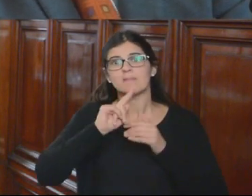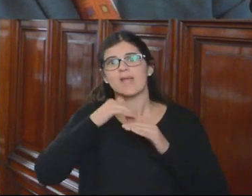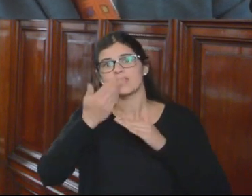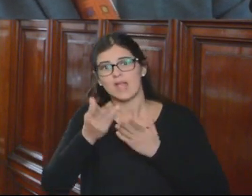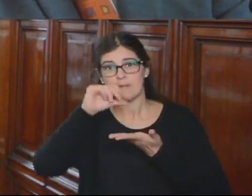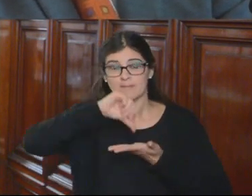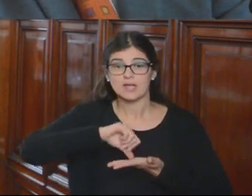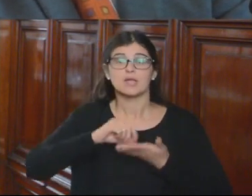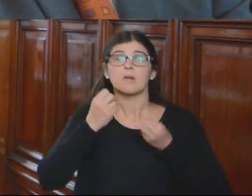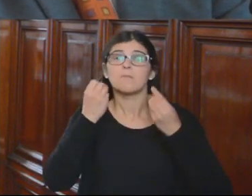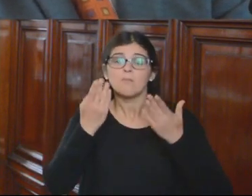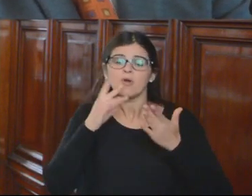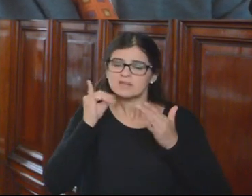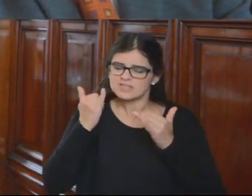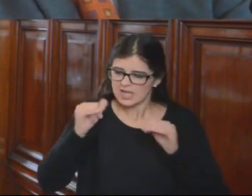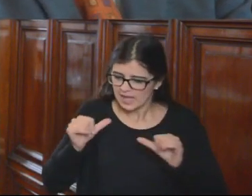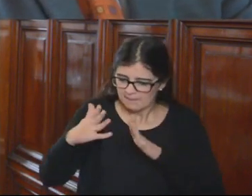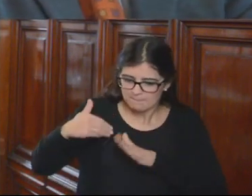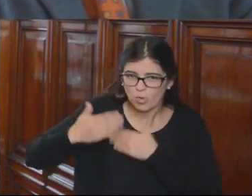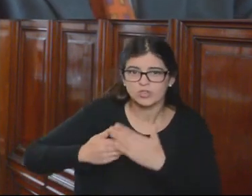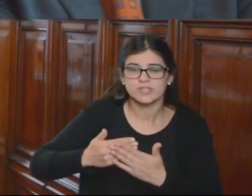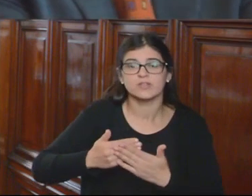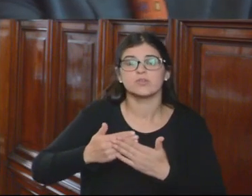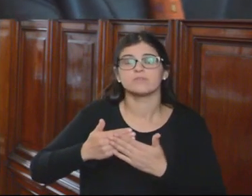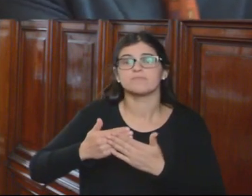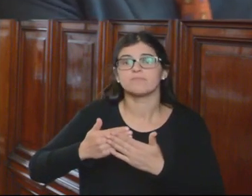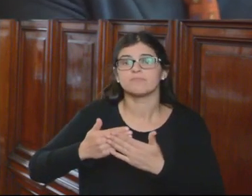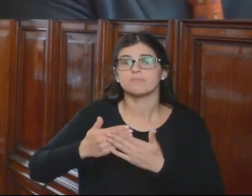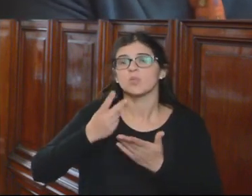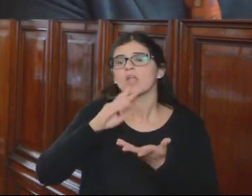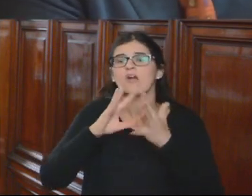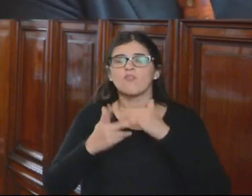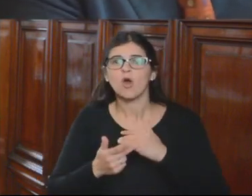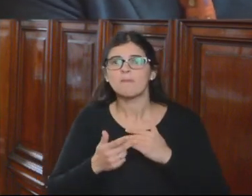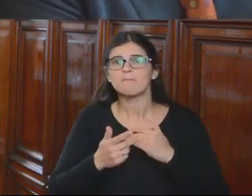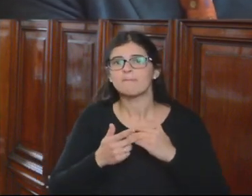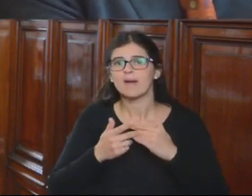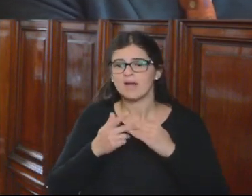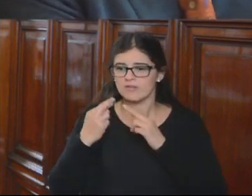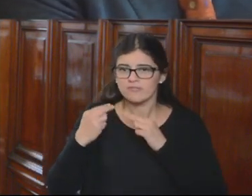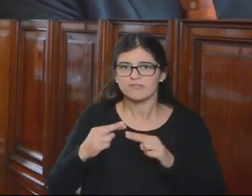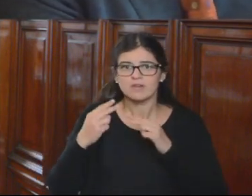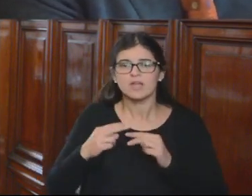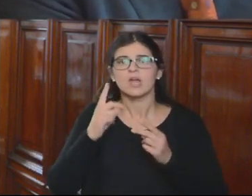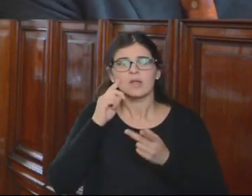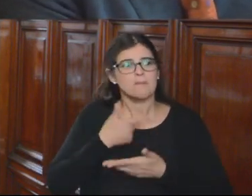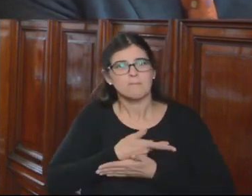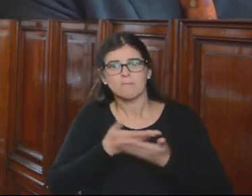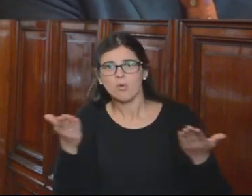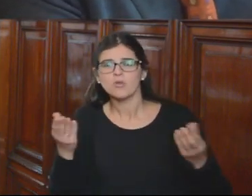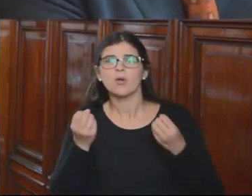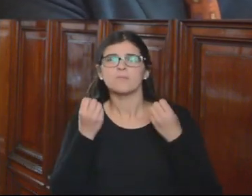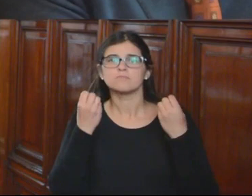porque ha procedido en una forma anecdótica, se hace público por medio,